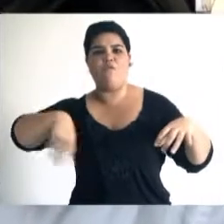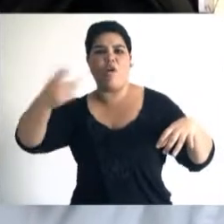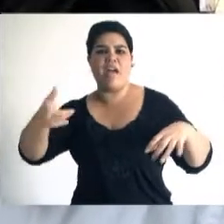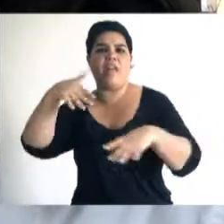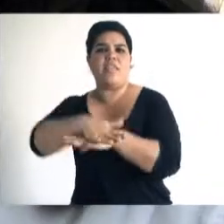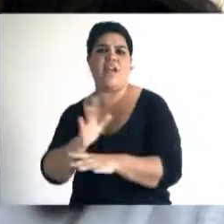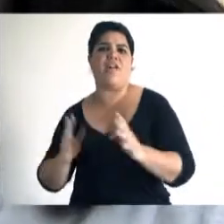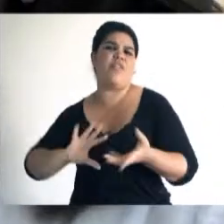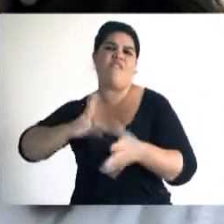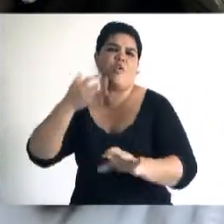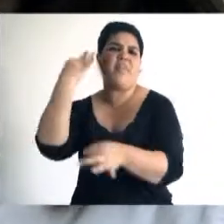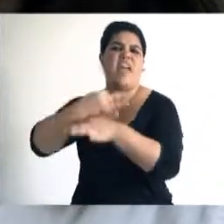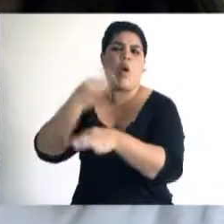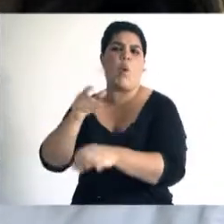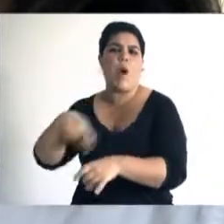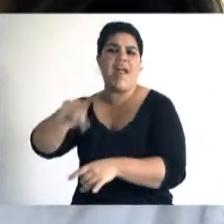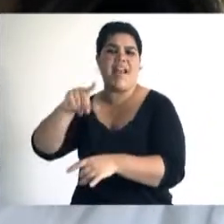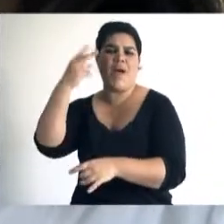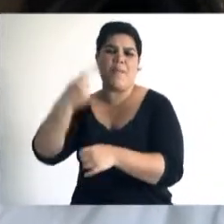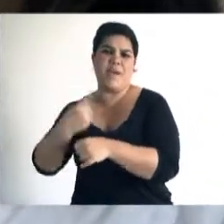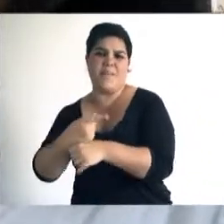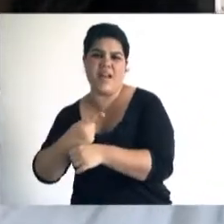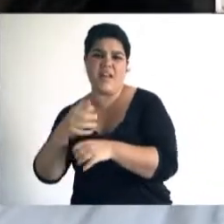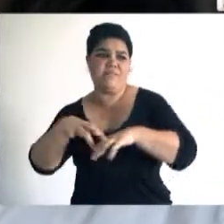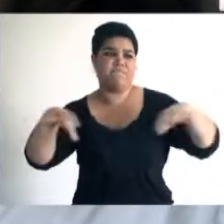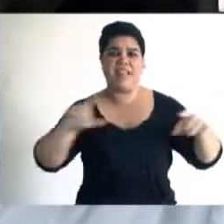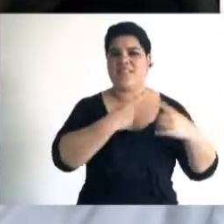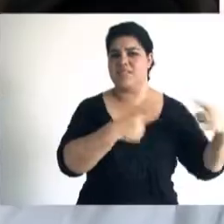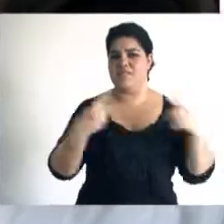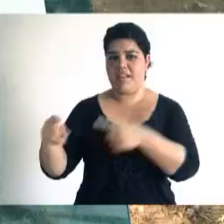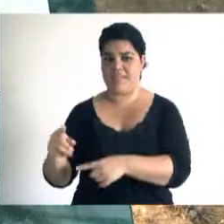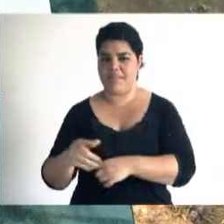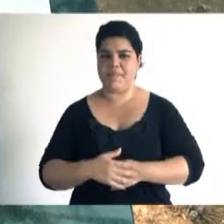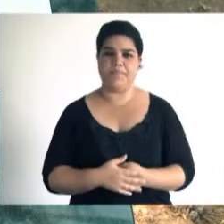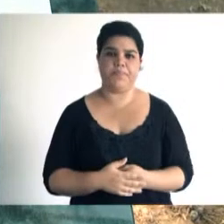edificio muy escolarizado en cuanto a los otros niveles de educación.